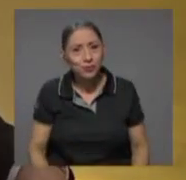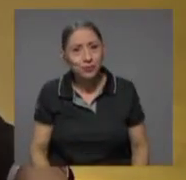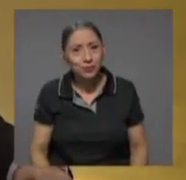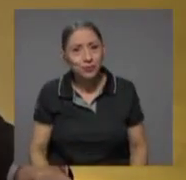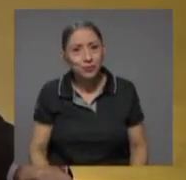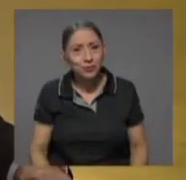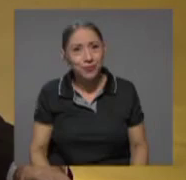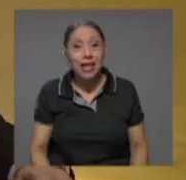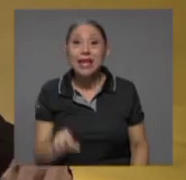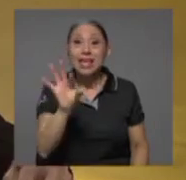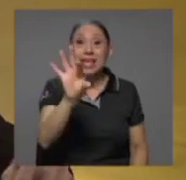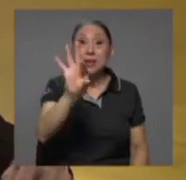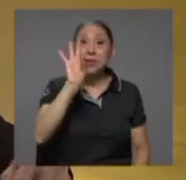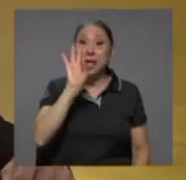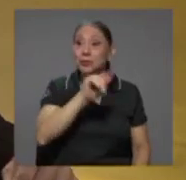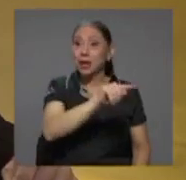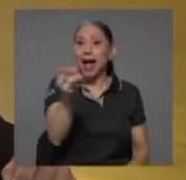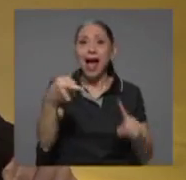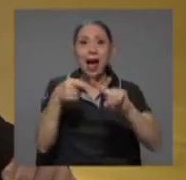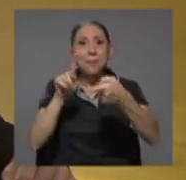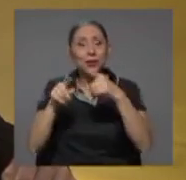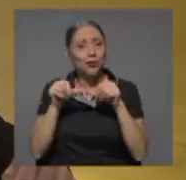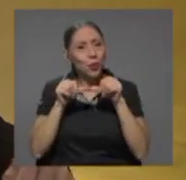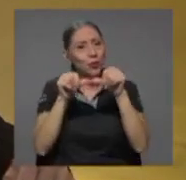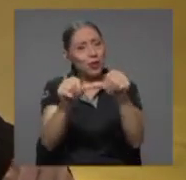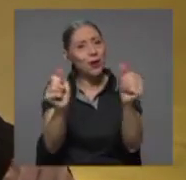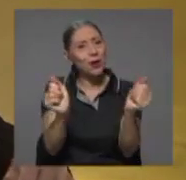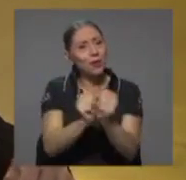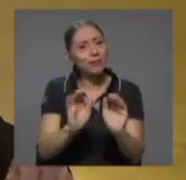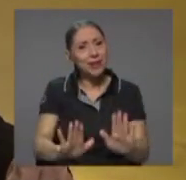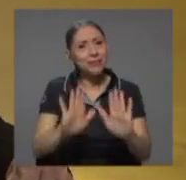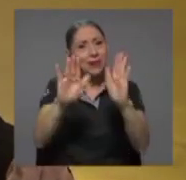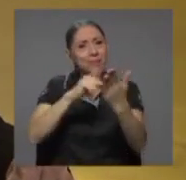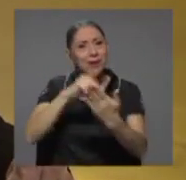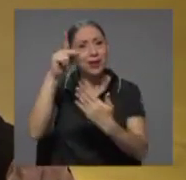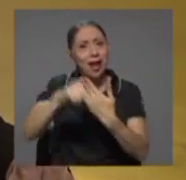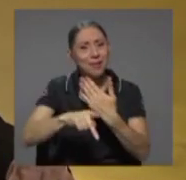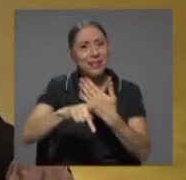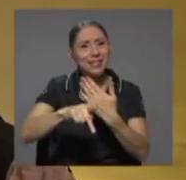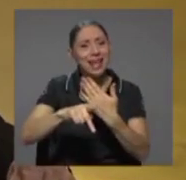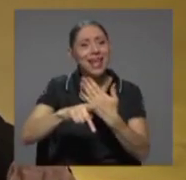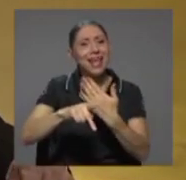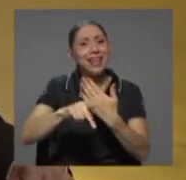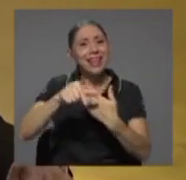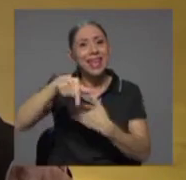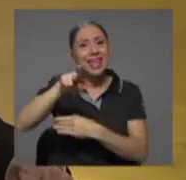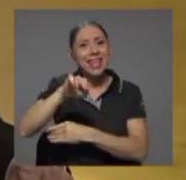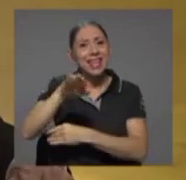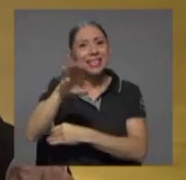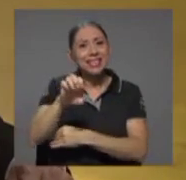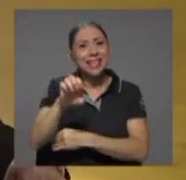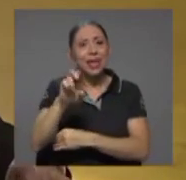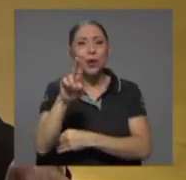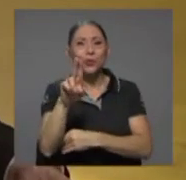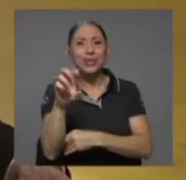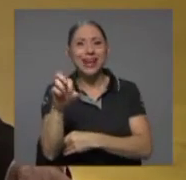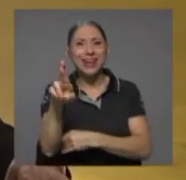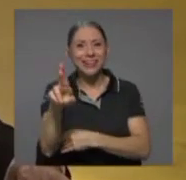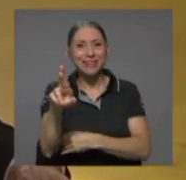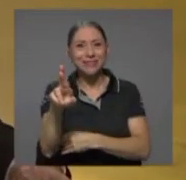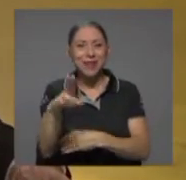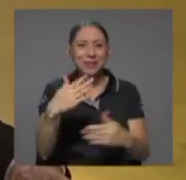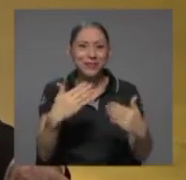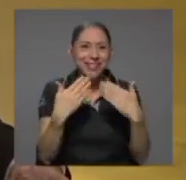invitamos a las amigas y amigos a que se mantengan con los espléndidos programas de 15 UCR